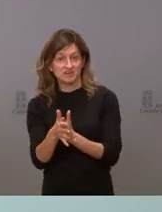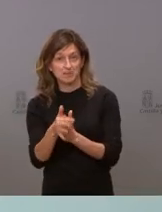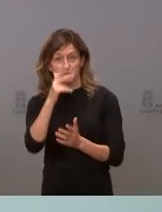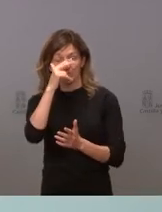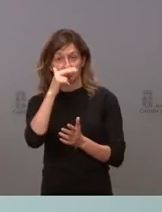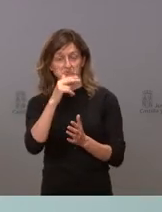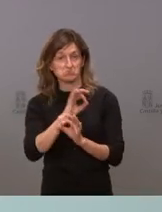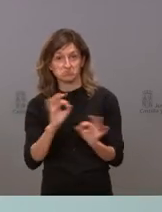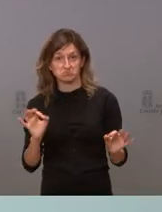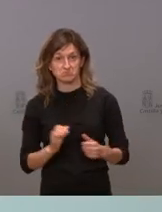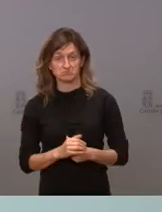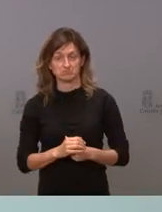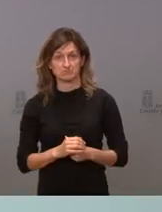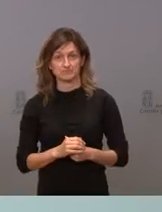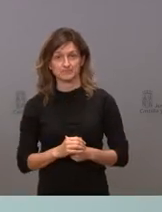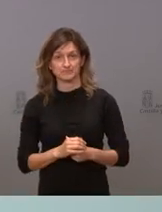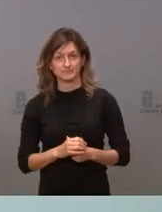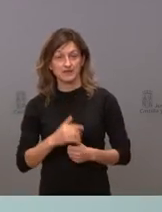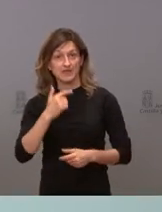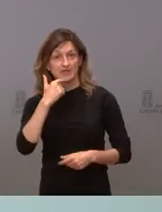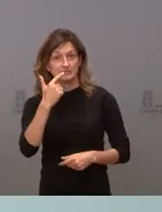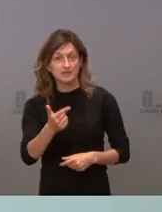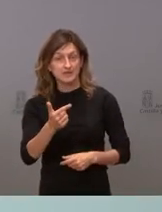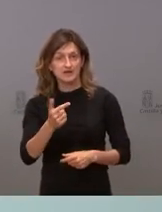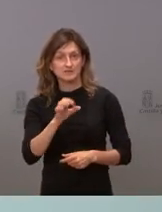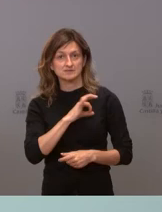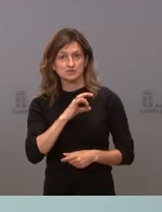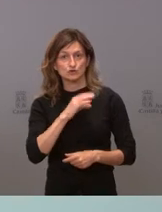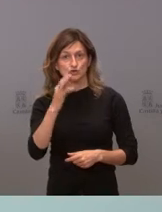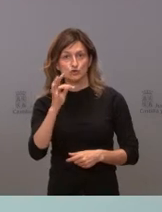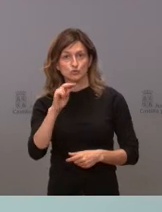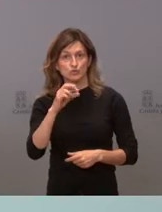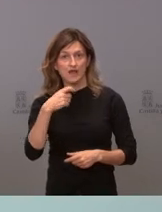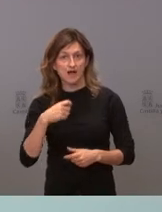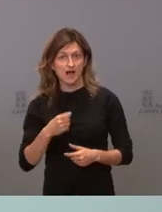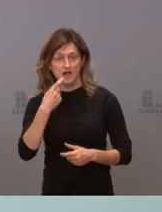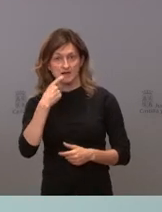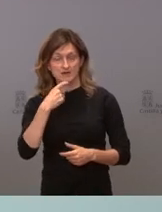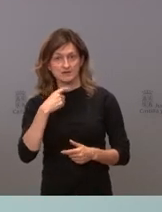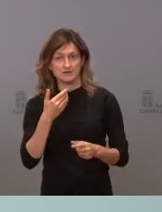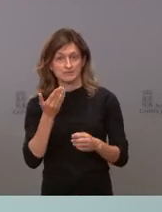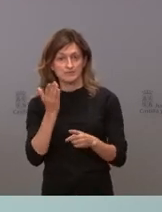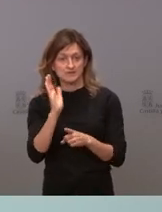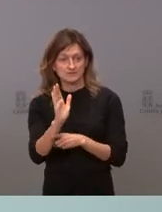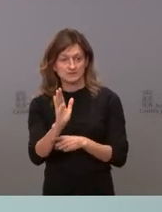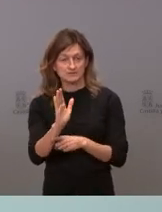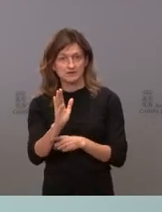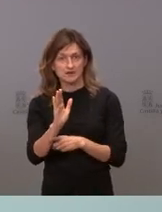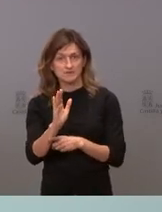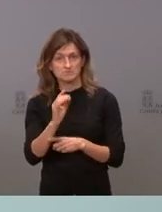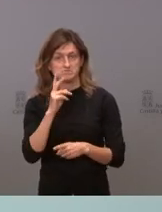decirles que el hecho de que el señor Tudanca se presente a su congreso es una de las mejores noticias